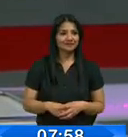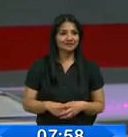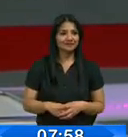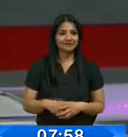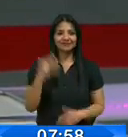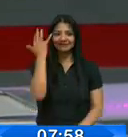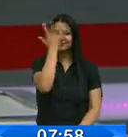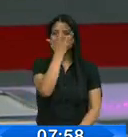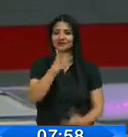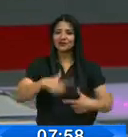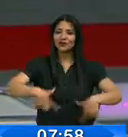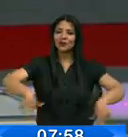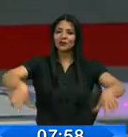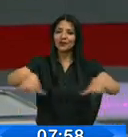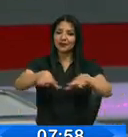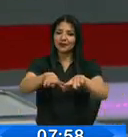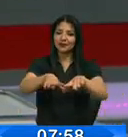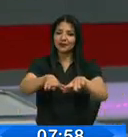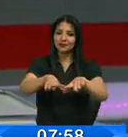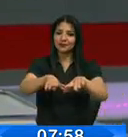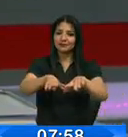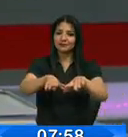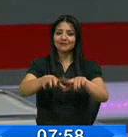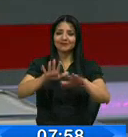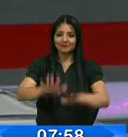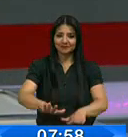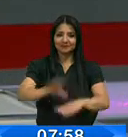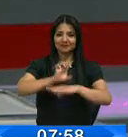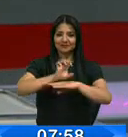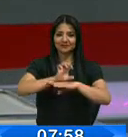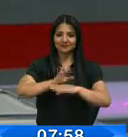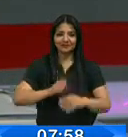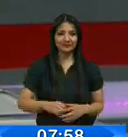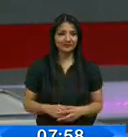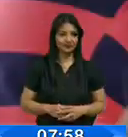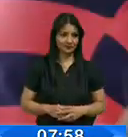mágicos parajes y tierras de nuestro país. Vamos.